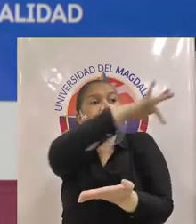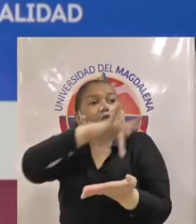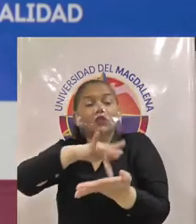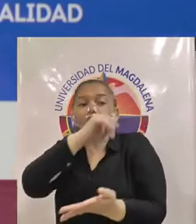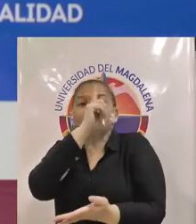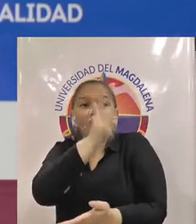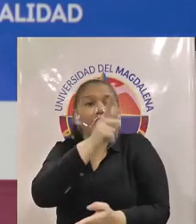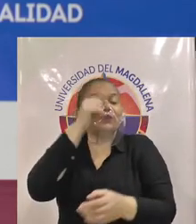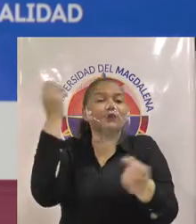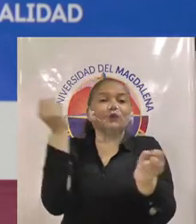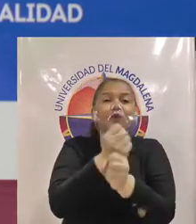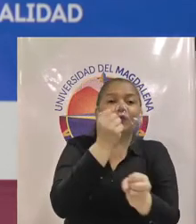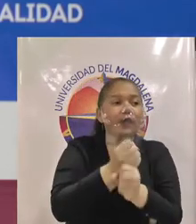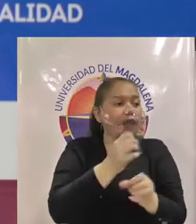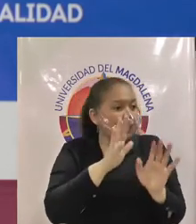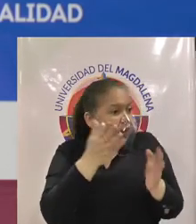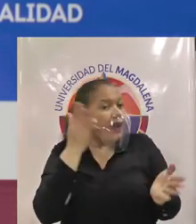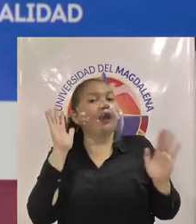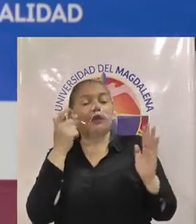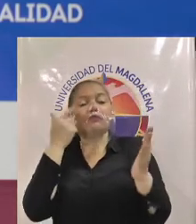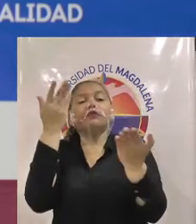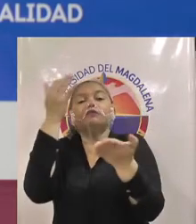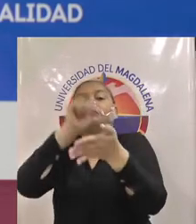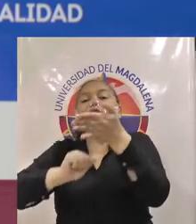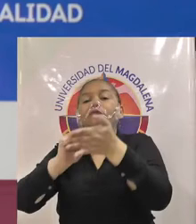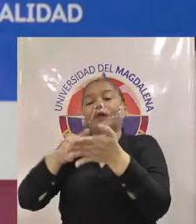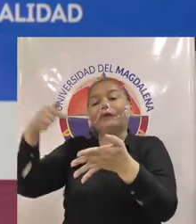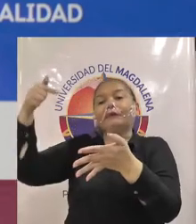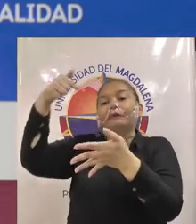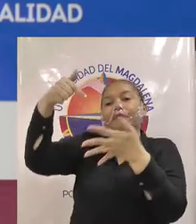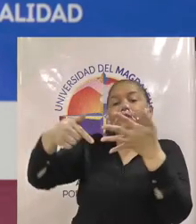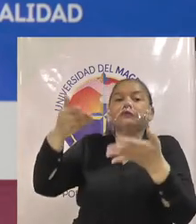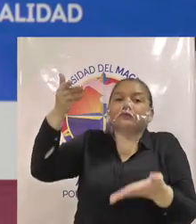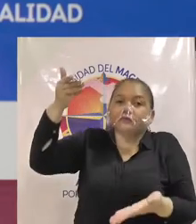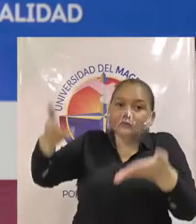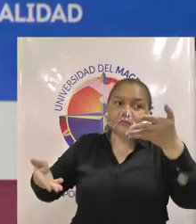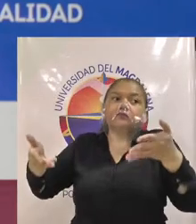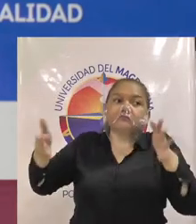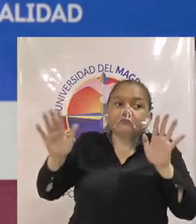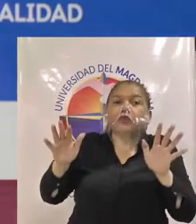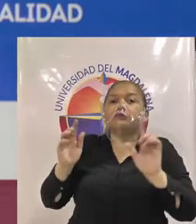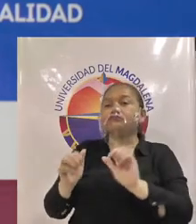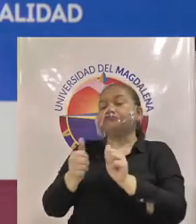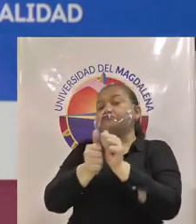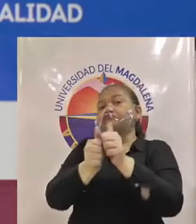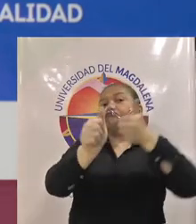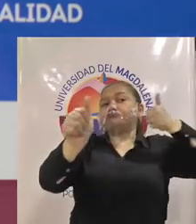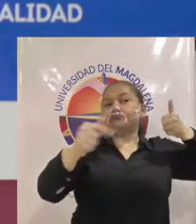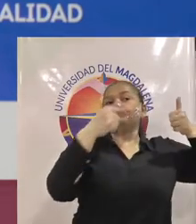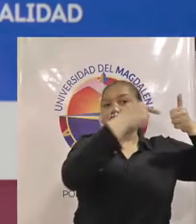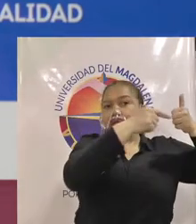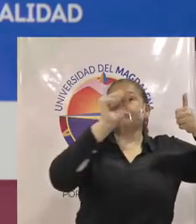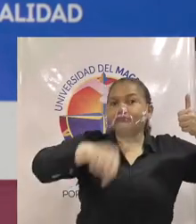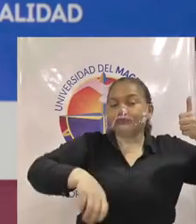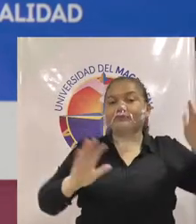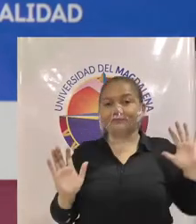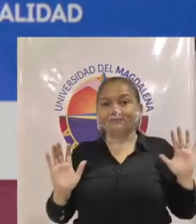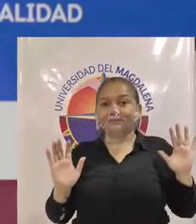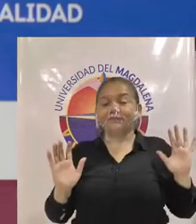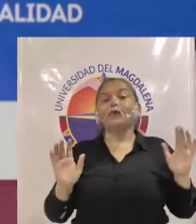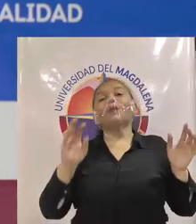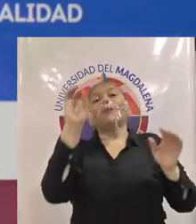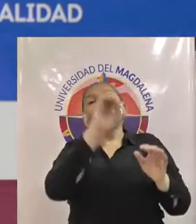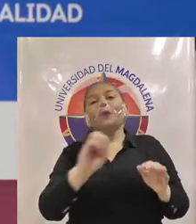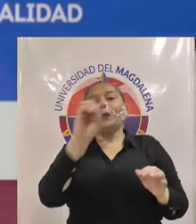dependiendo obviamente de las asignaturas y los temas que se estén manejando pero creo que hay que seguir extracurriculares pues que nos vinculemos a través